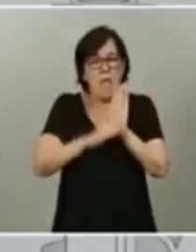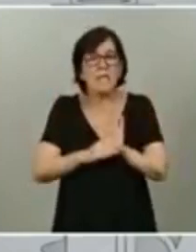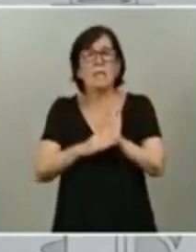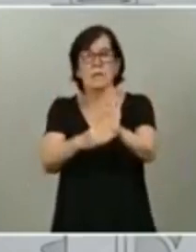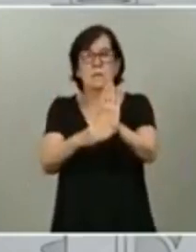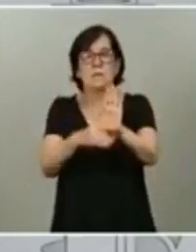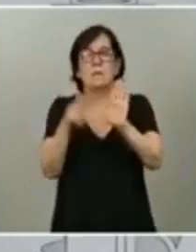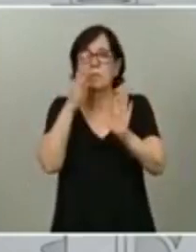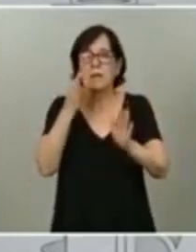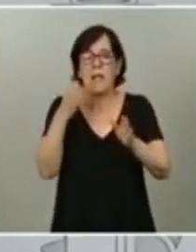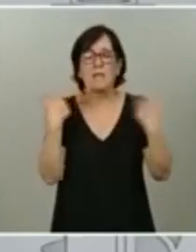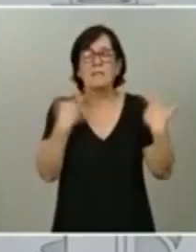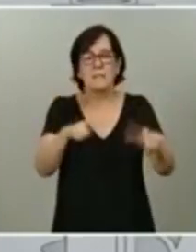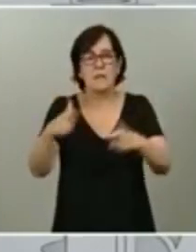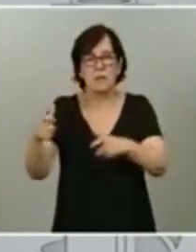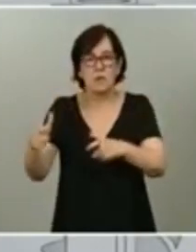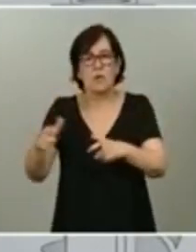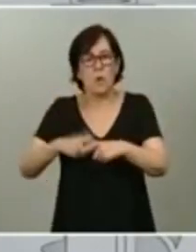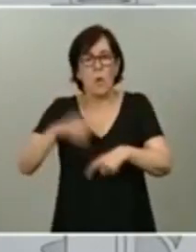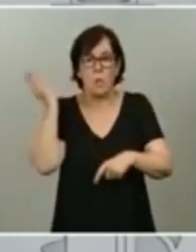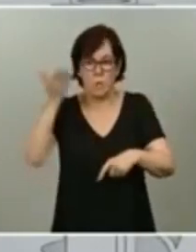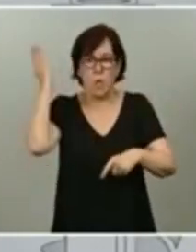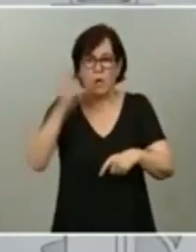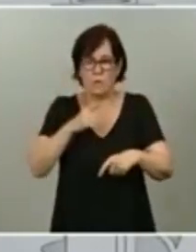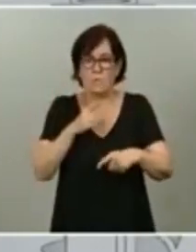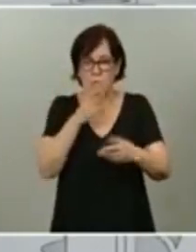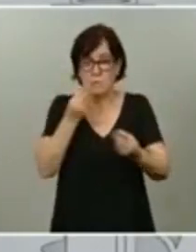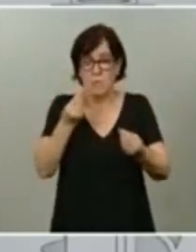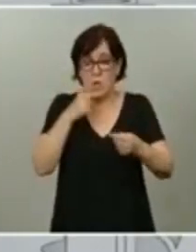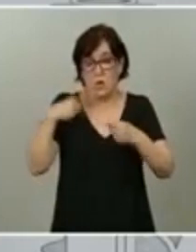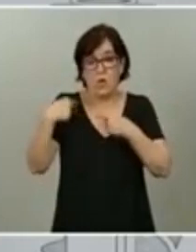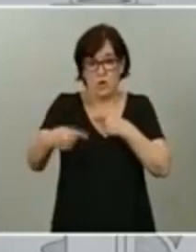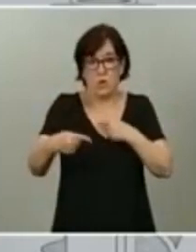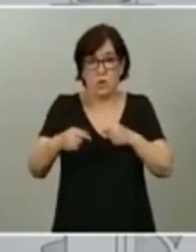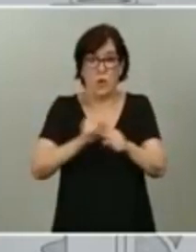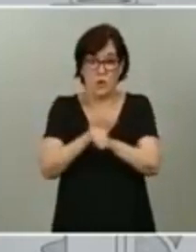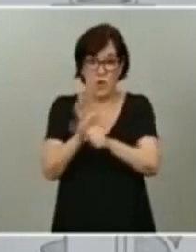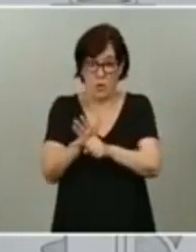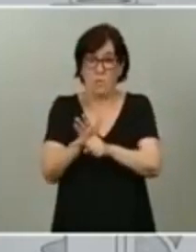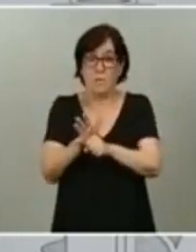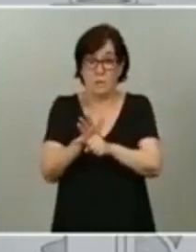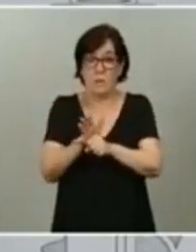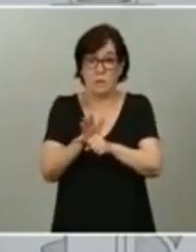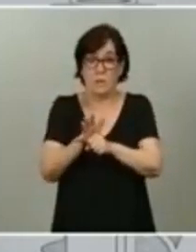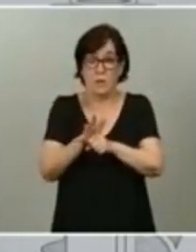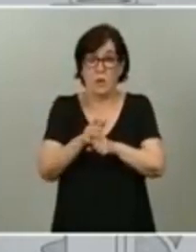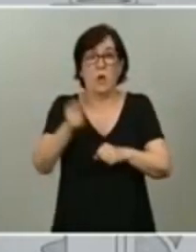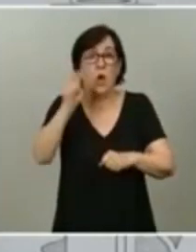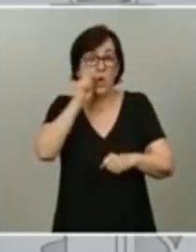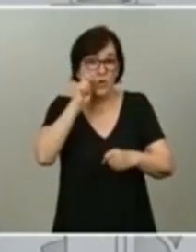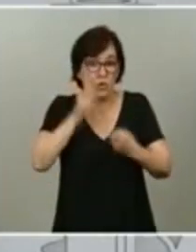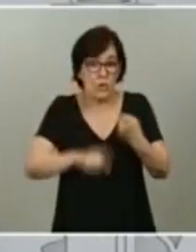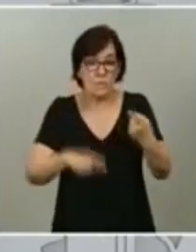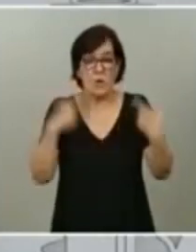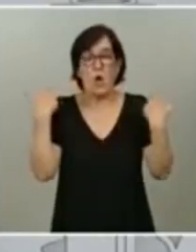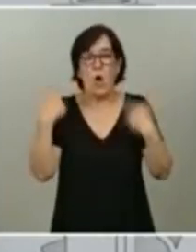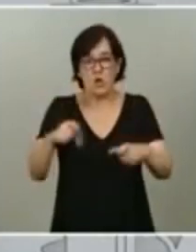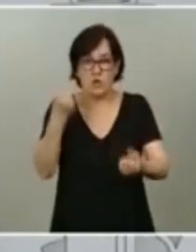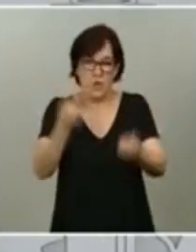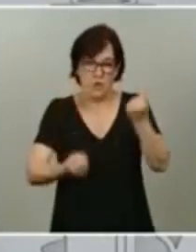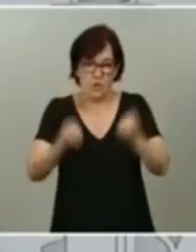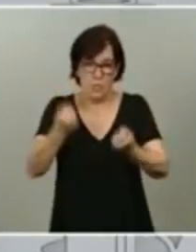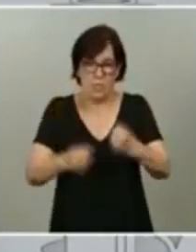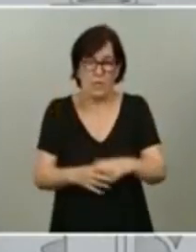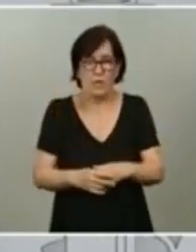sectores que han sido dañados como consecuencia del COVID-19, como es el subturismo o el sector de la automoción. Ese es el